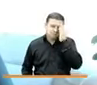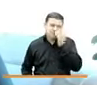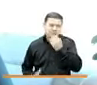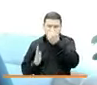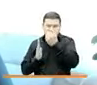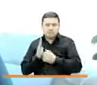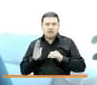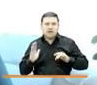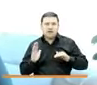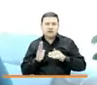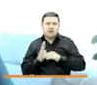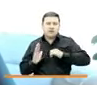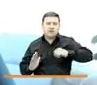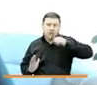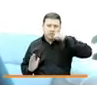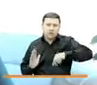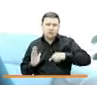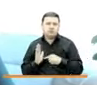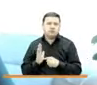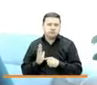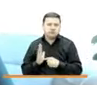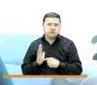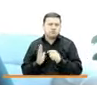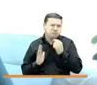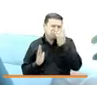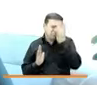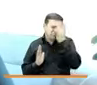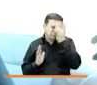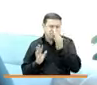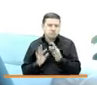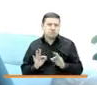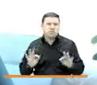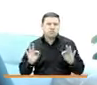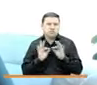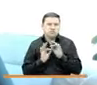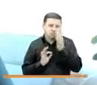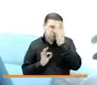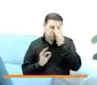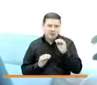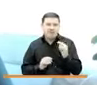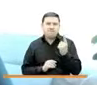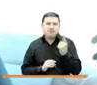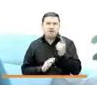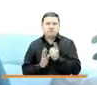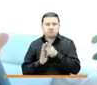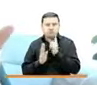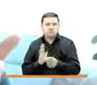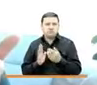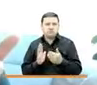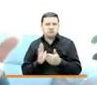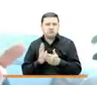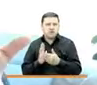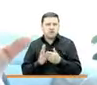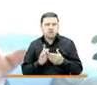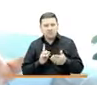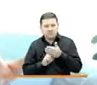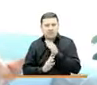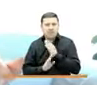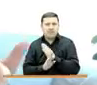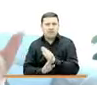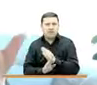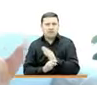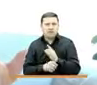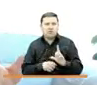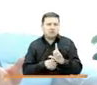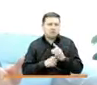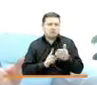Archivos y Derechos Humanos, ¿por qué es tan relevante? Porque es la primera medida que permite la protección, localización,